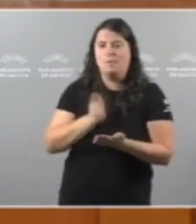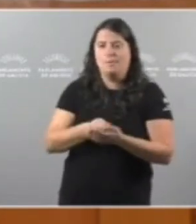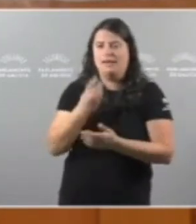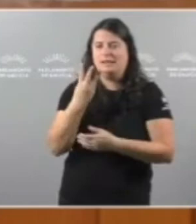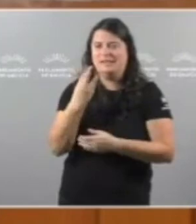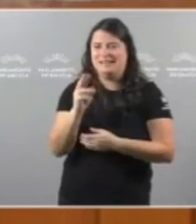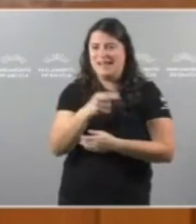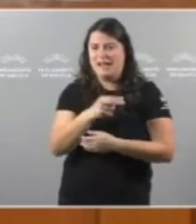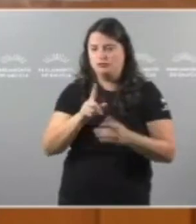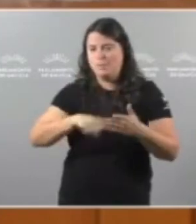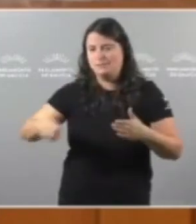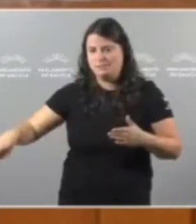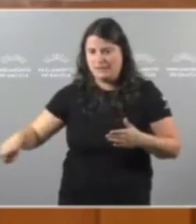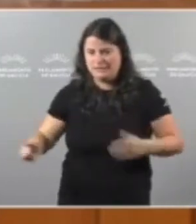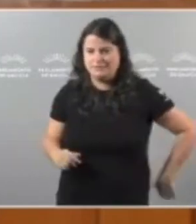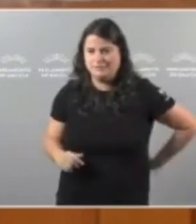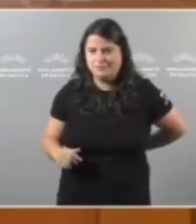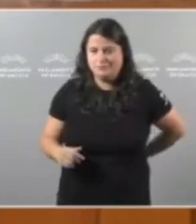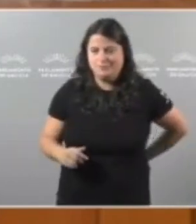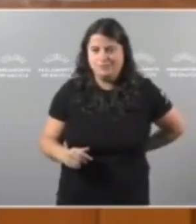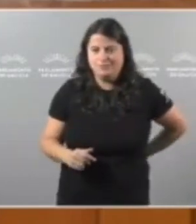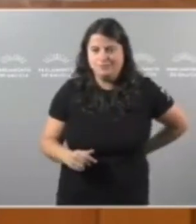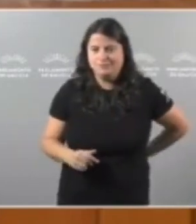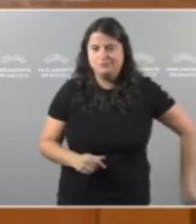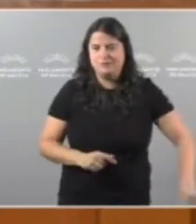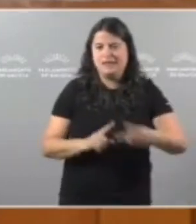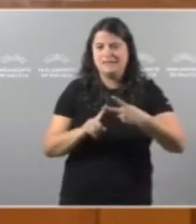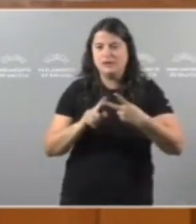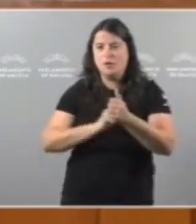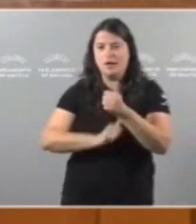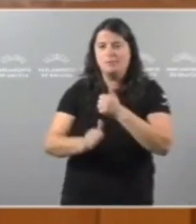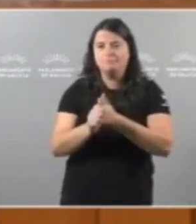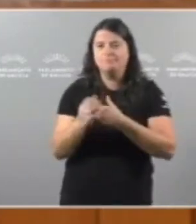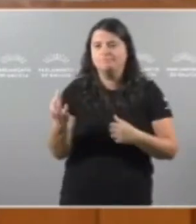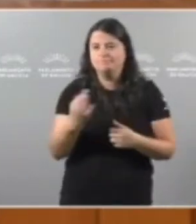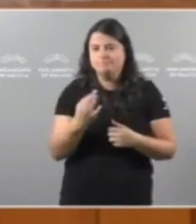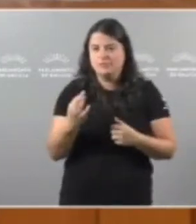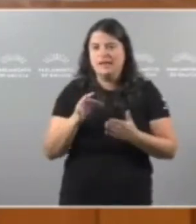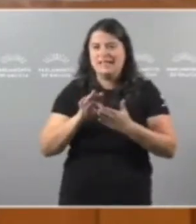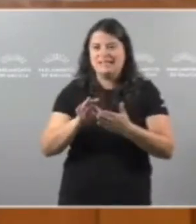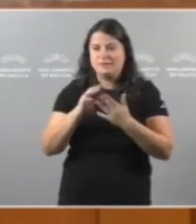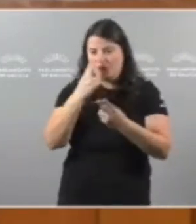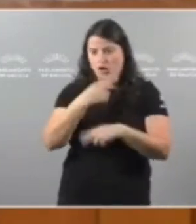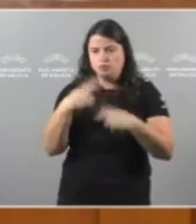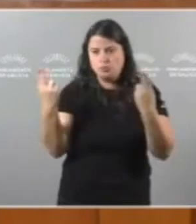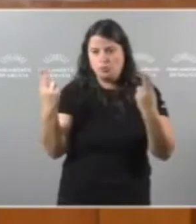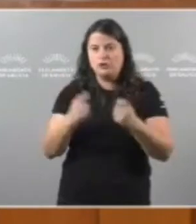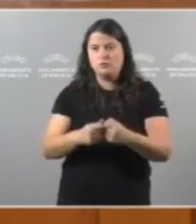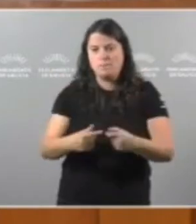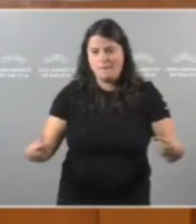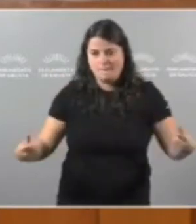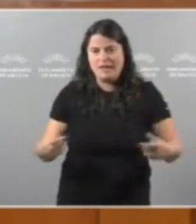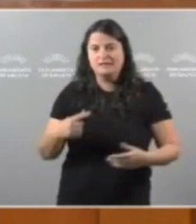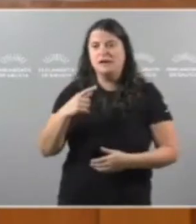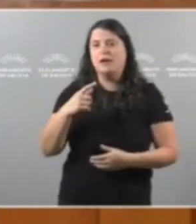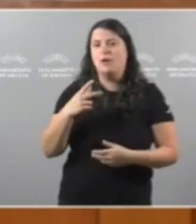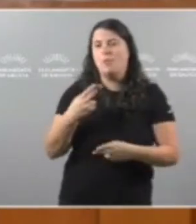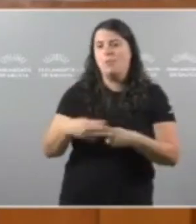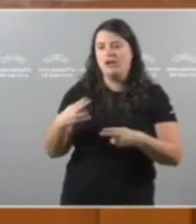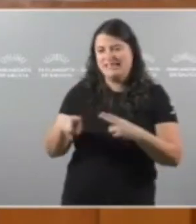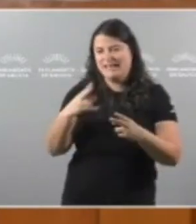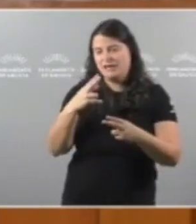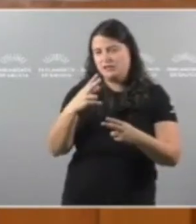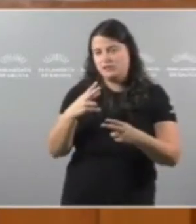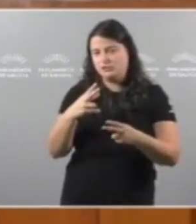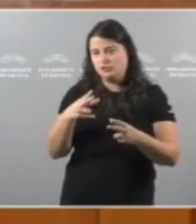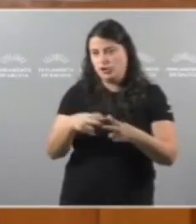Mes A segunda prioridade Reforzar os servicios públicos E as políticas sociais E